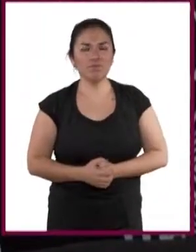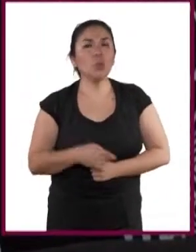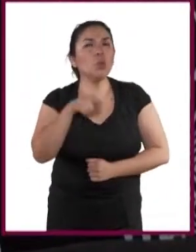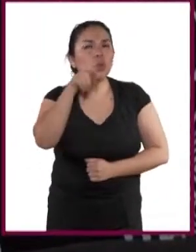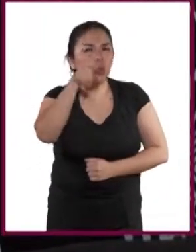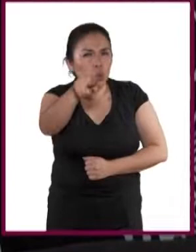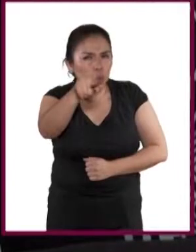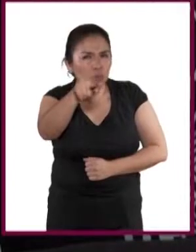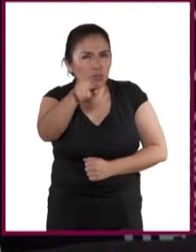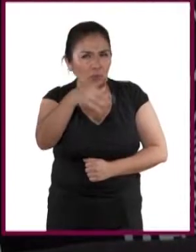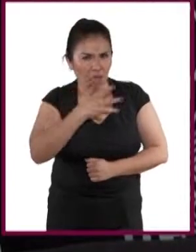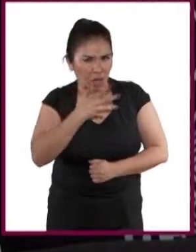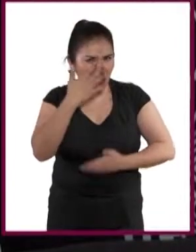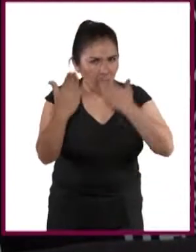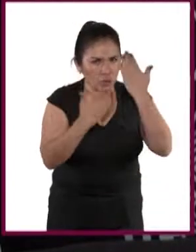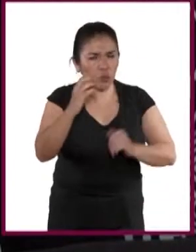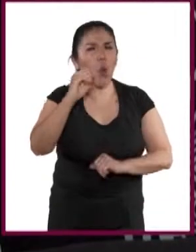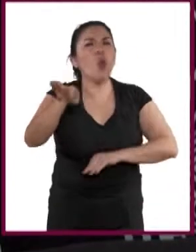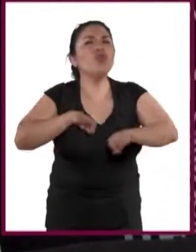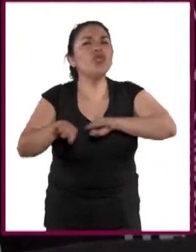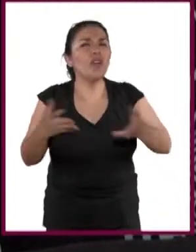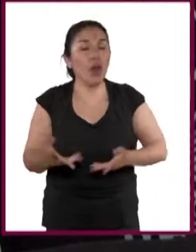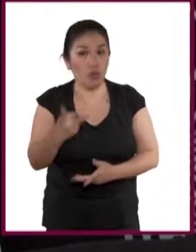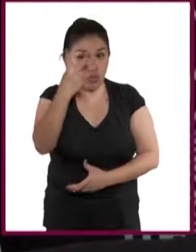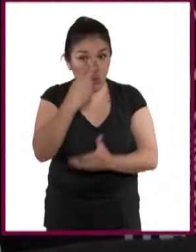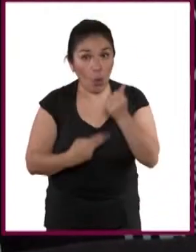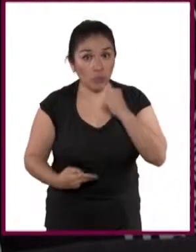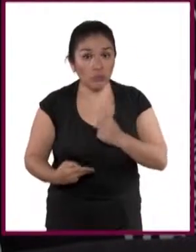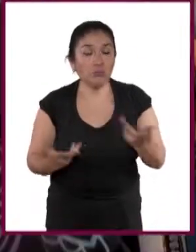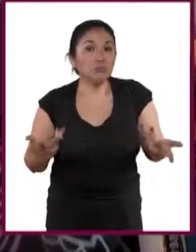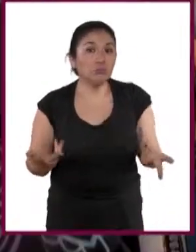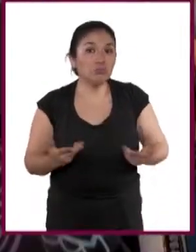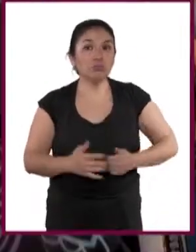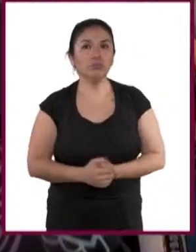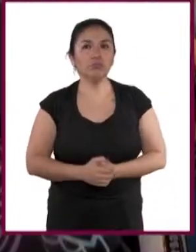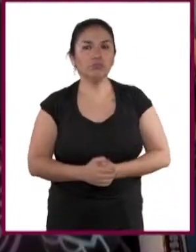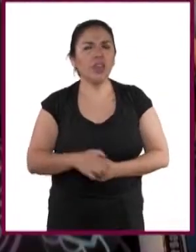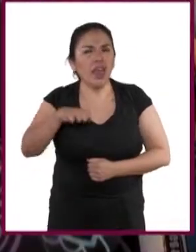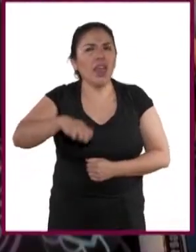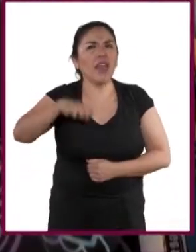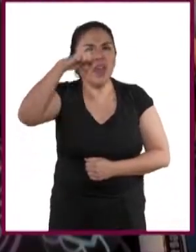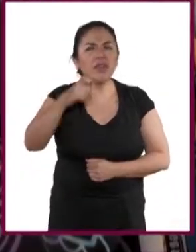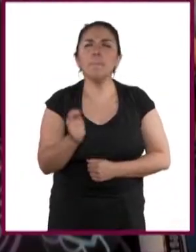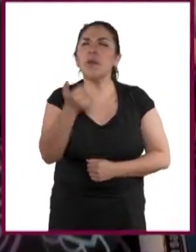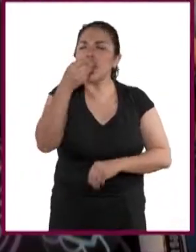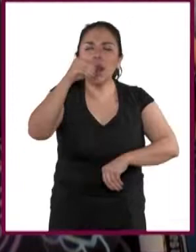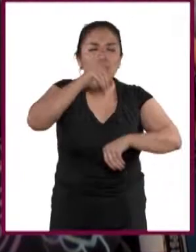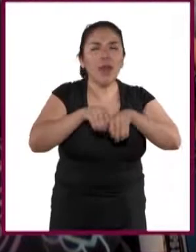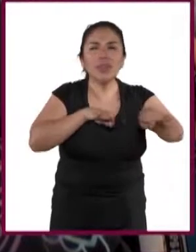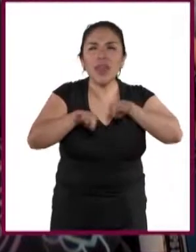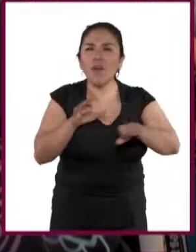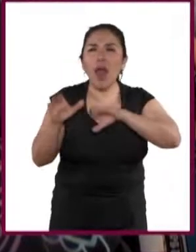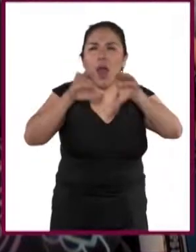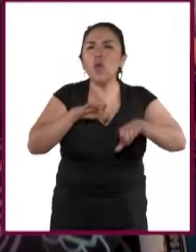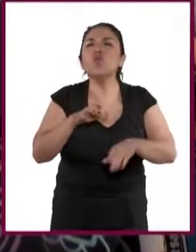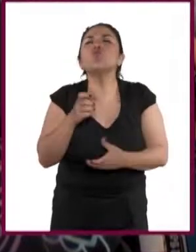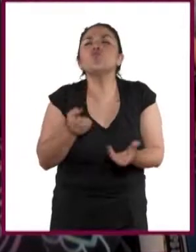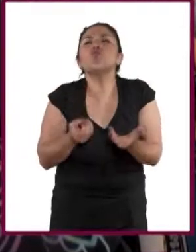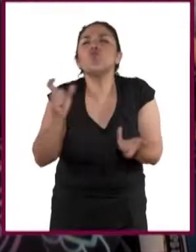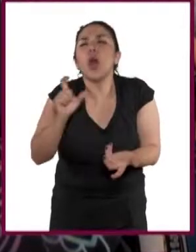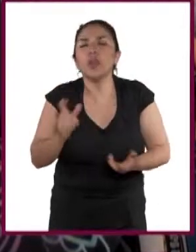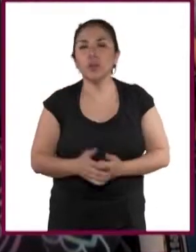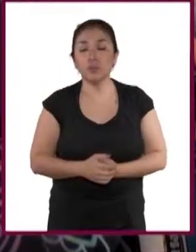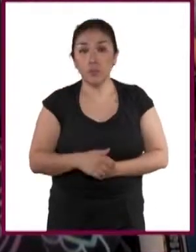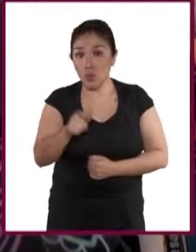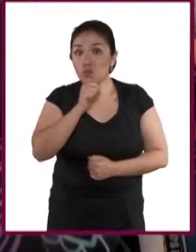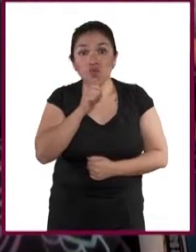¿Tú? ¿Estudias o trabajas? ¿Las dos cosas? ¿A qué edad conseguiste tu primer trabajo? Si aún